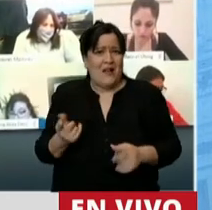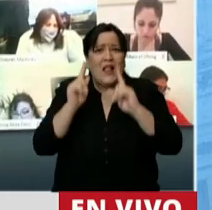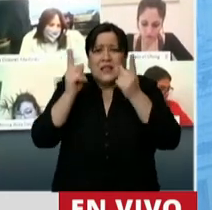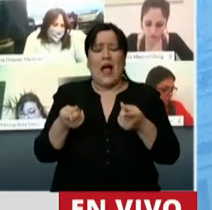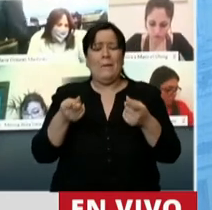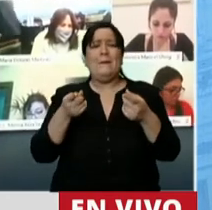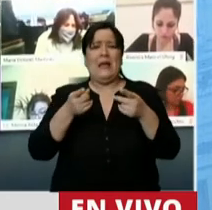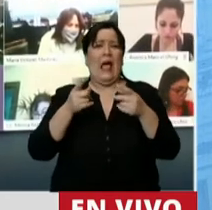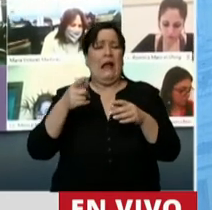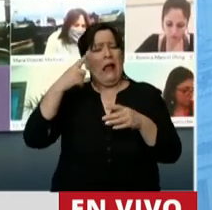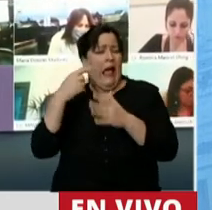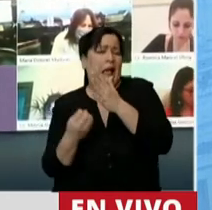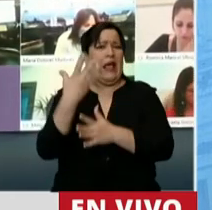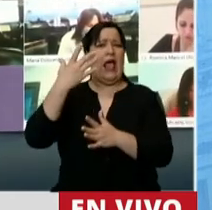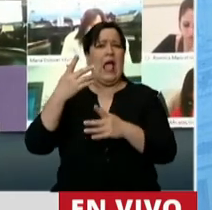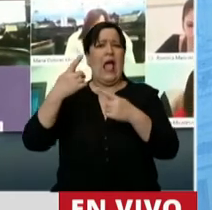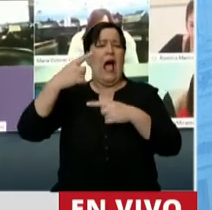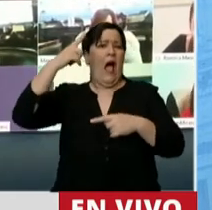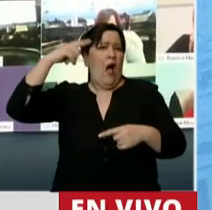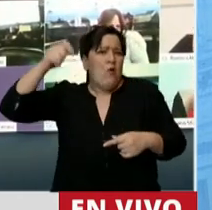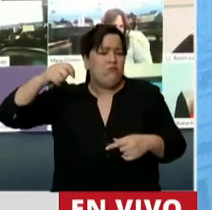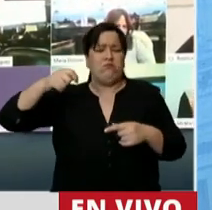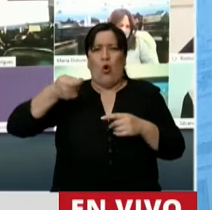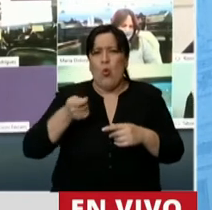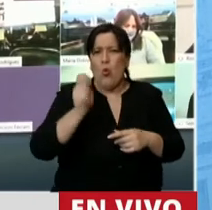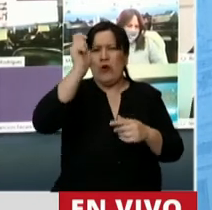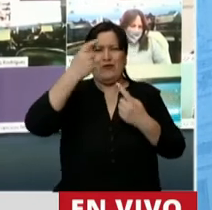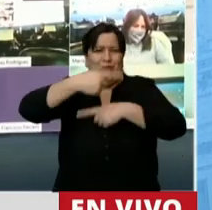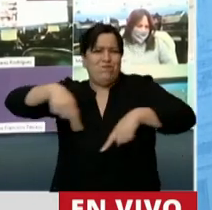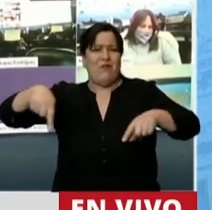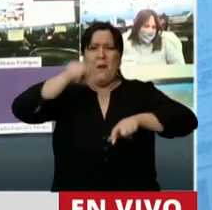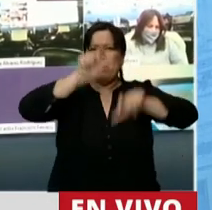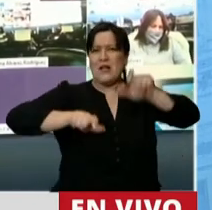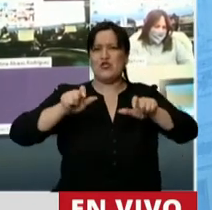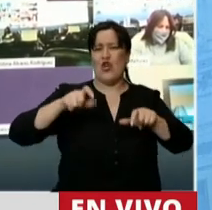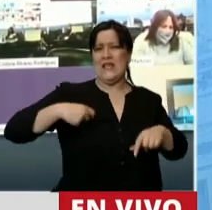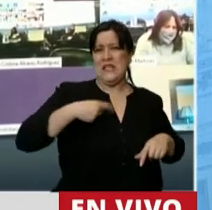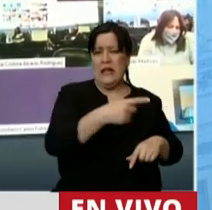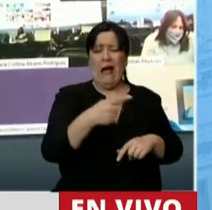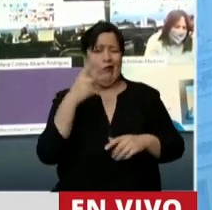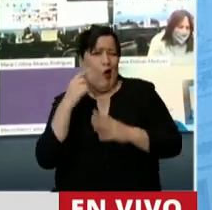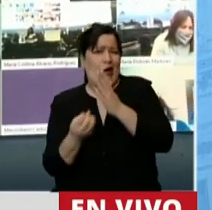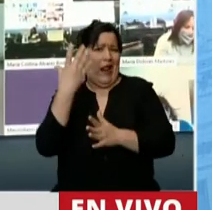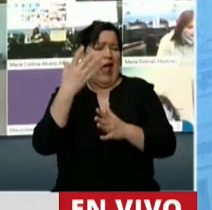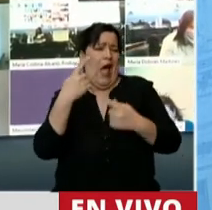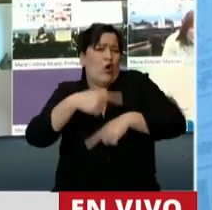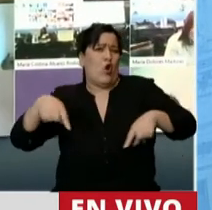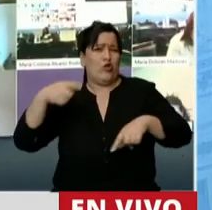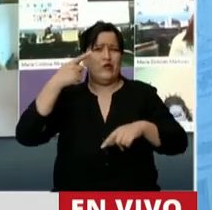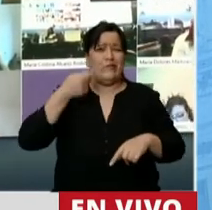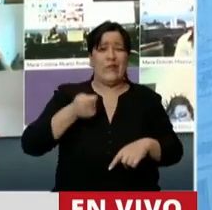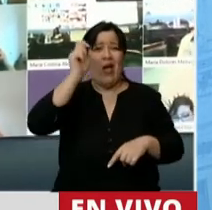a los empresarios, a los dirigentes de la oposición, a los dirigentes sindicales. Hoy vienen a hablar de respeto a la